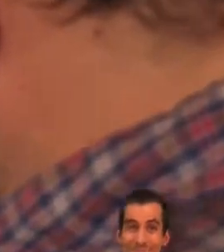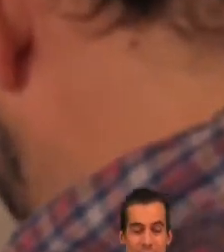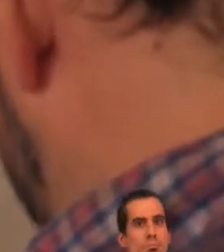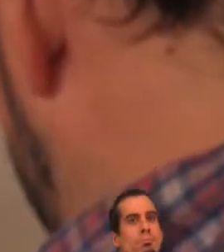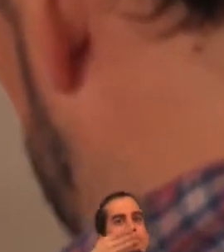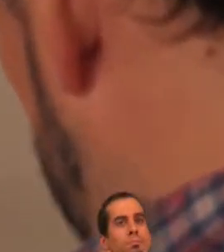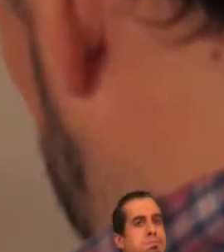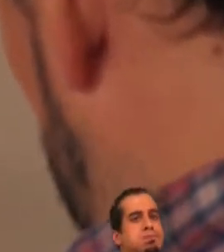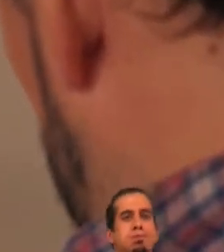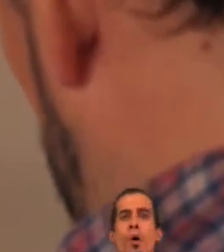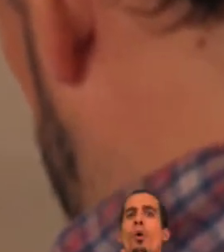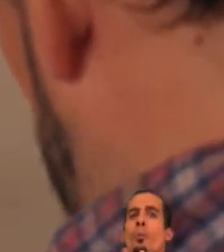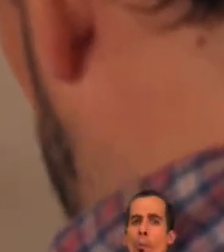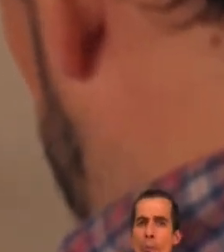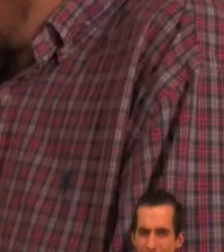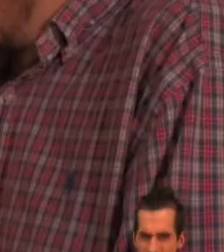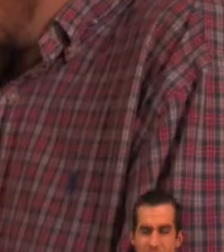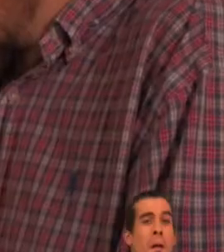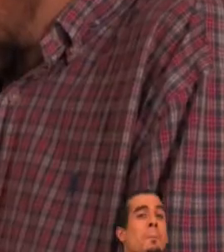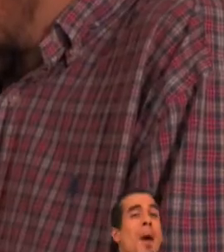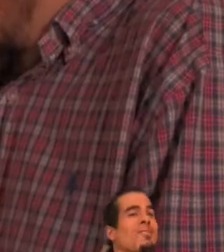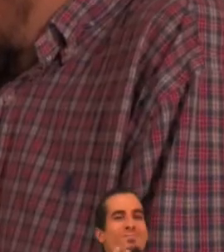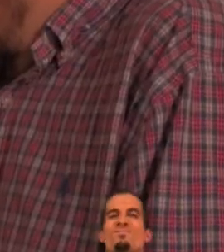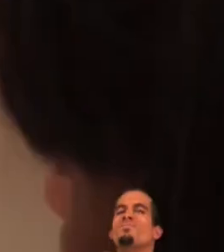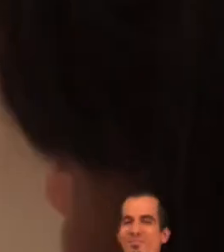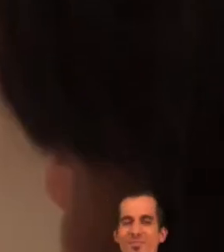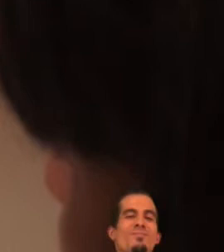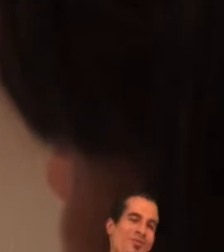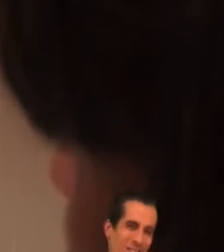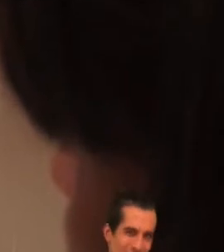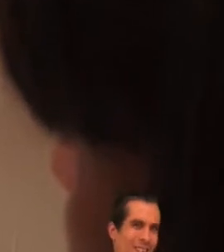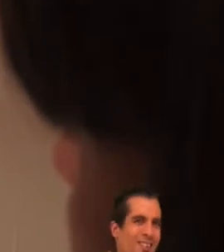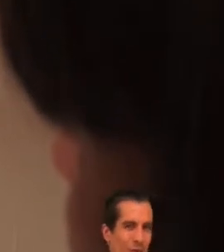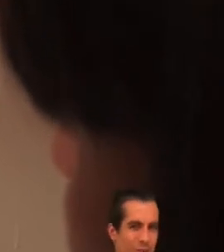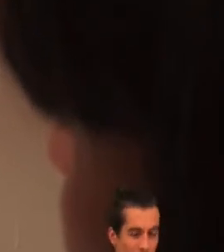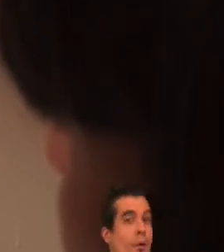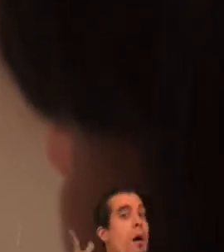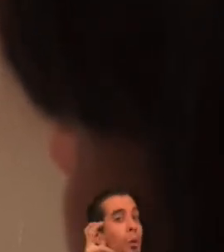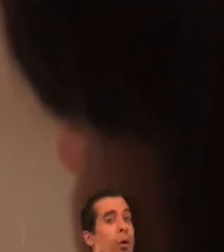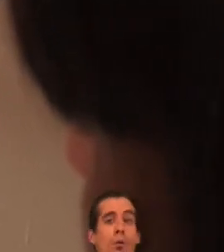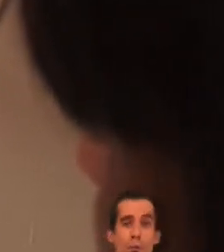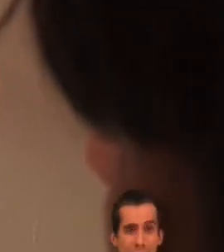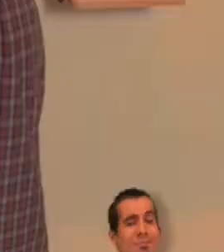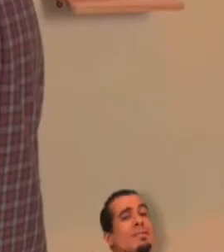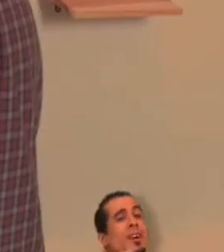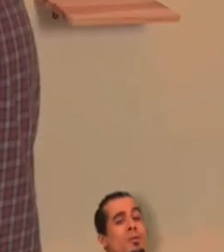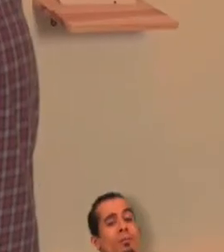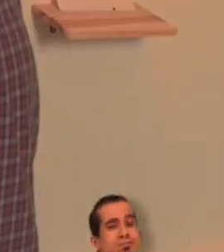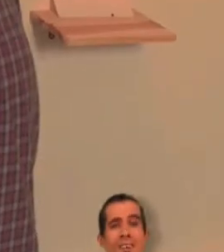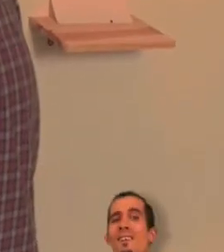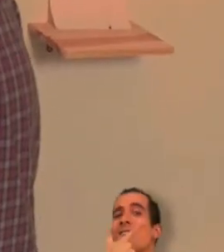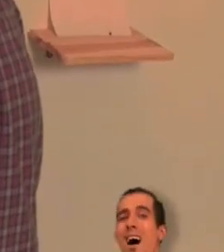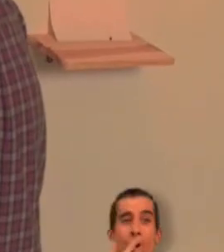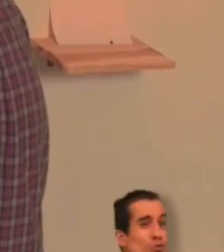app es accesible para lectores de pantalla se le une el que se puede contar con vídeos en lengua de signos audio guías y textos en